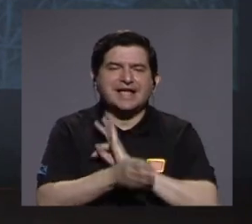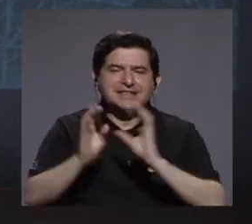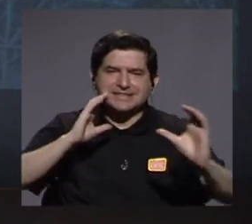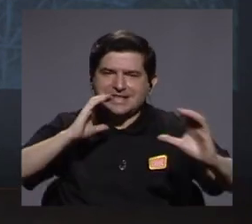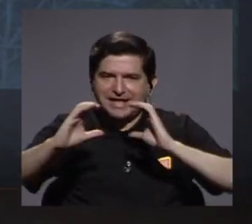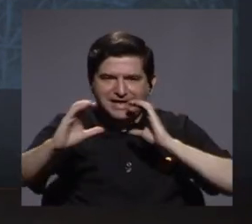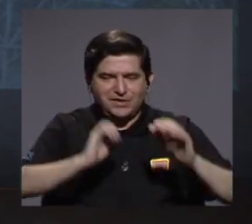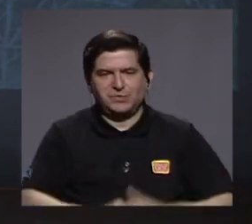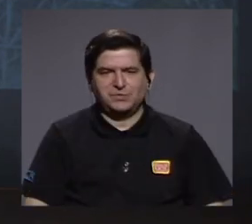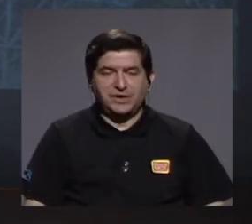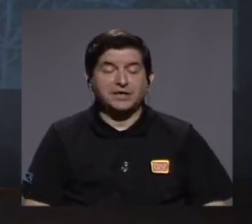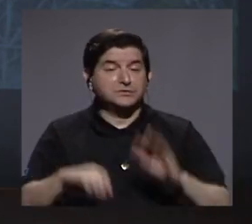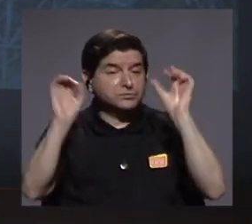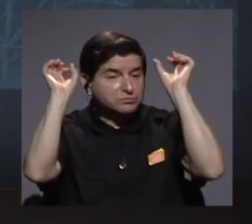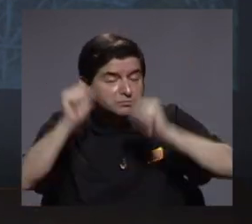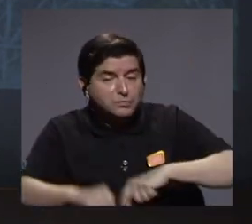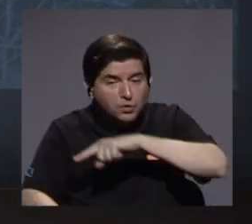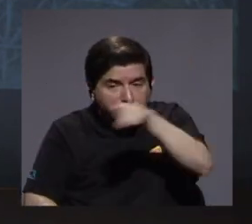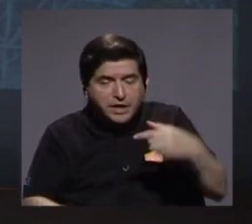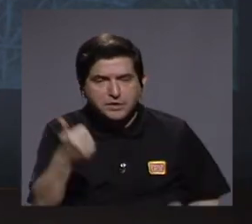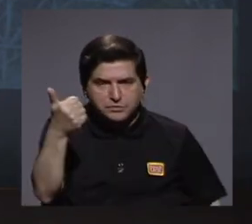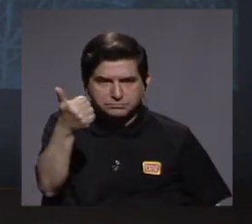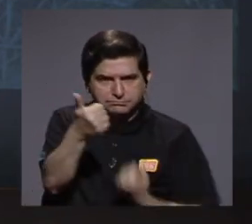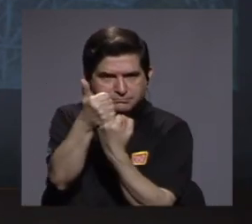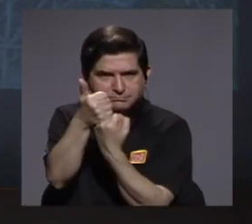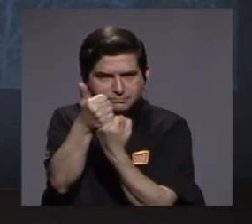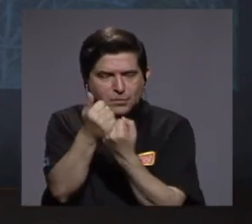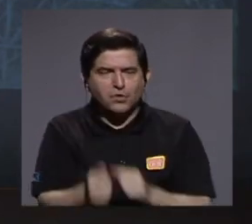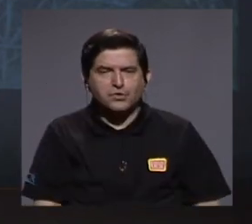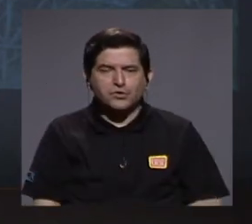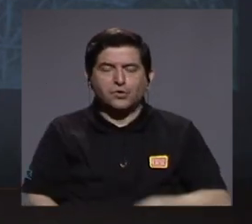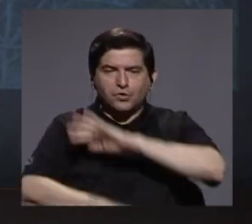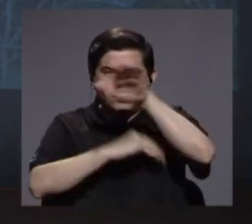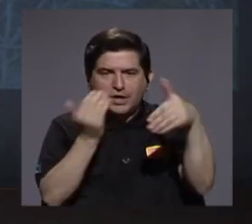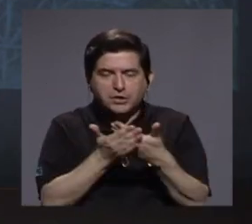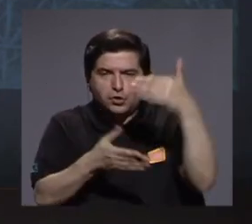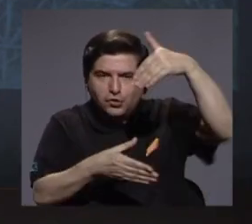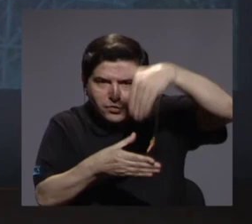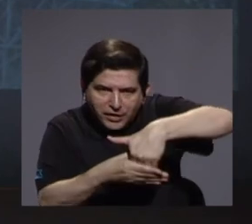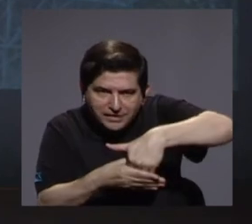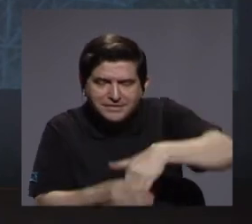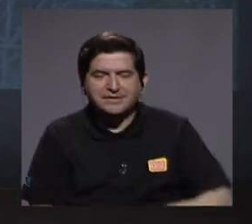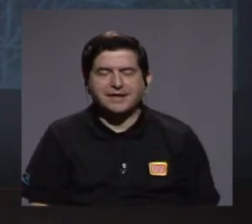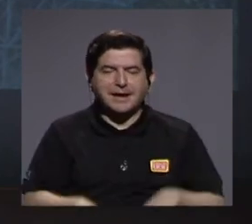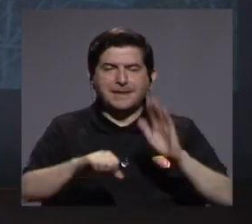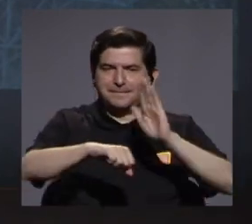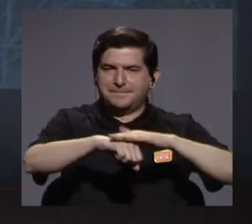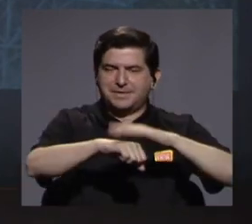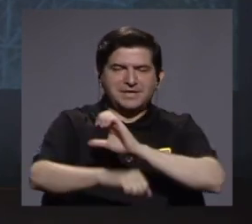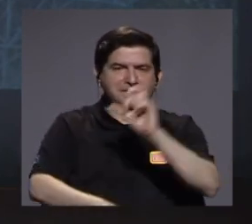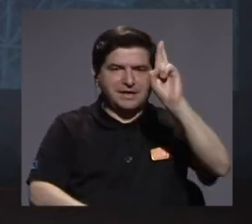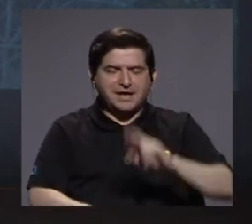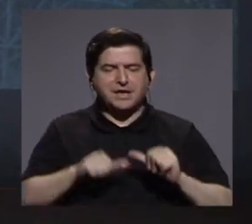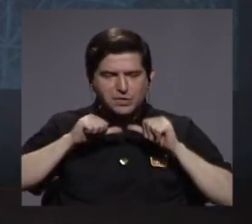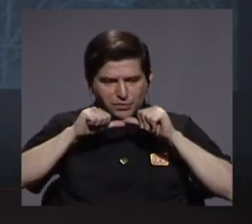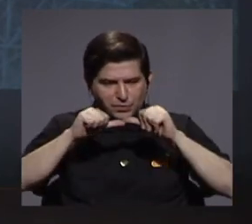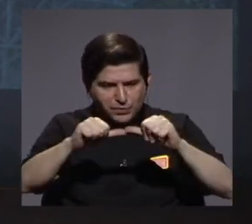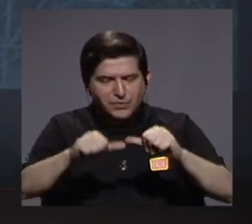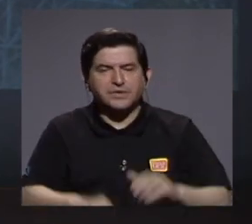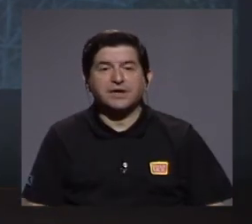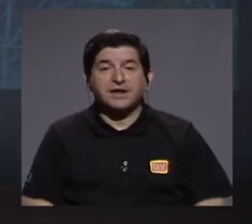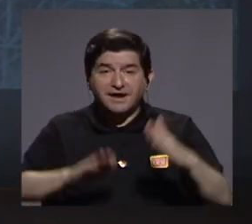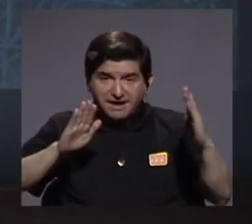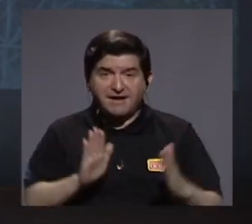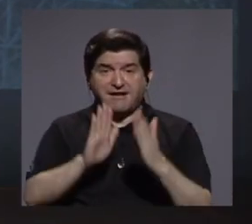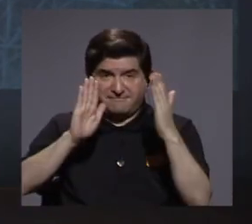telecomunicaciones puedan ser ese soporte transversal para poder llevar a Costa Rica adelante, para poder